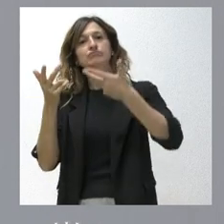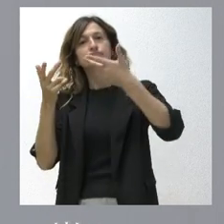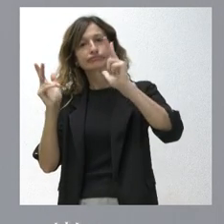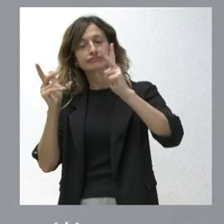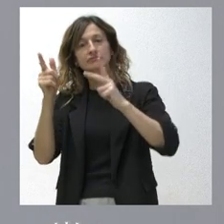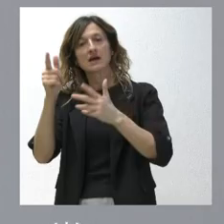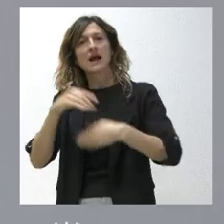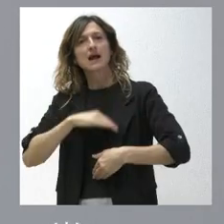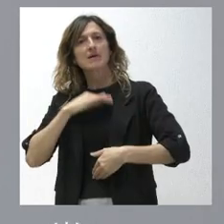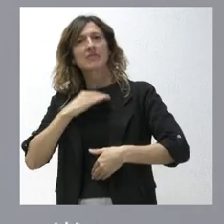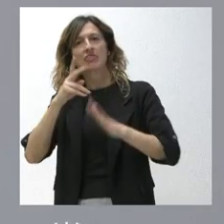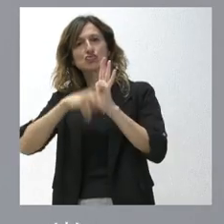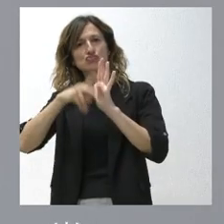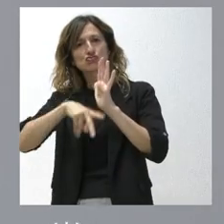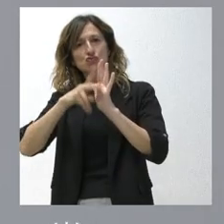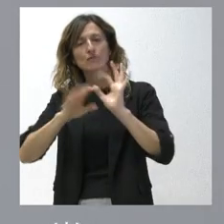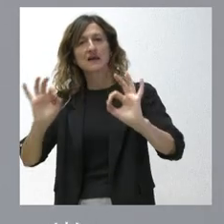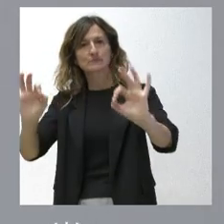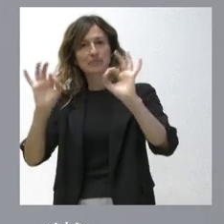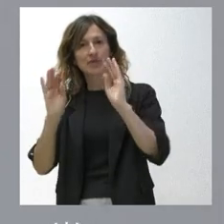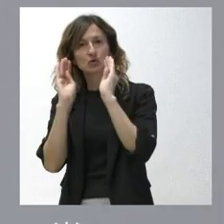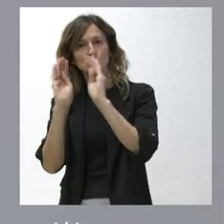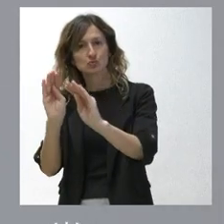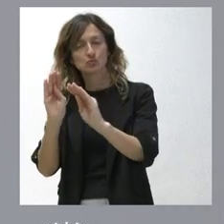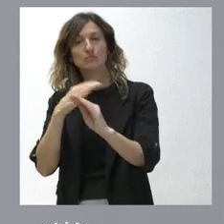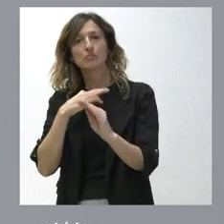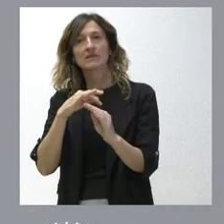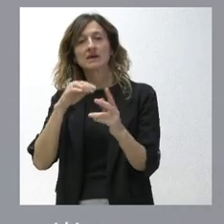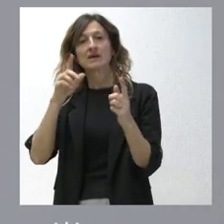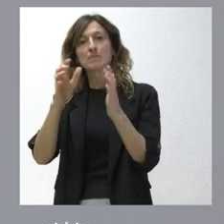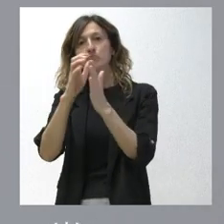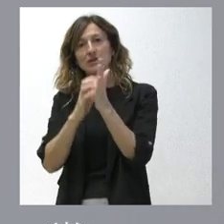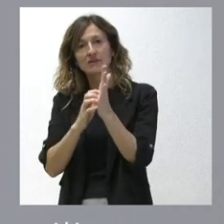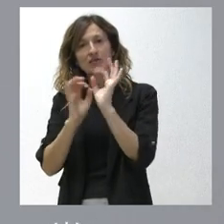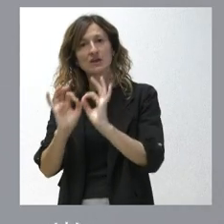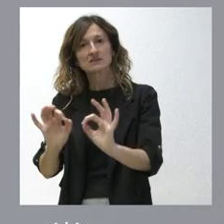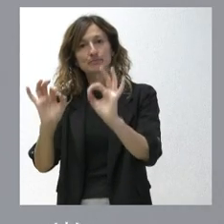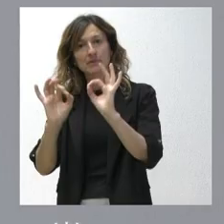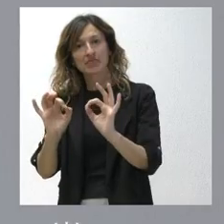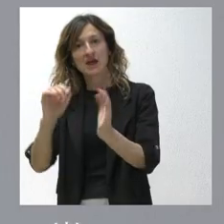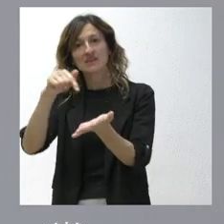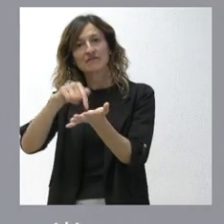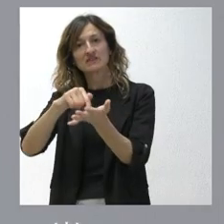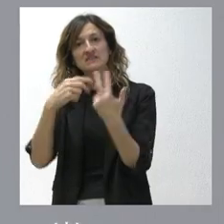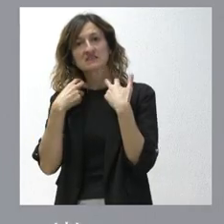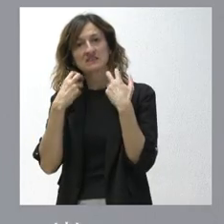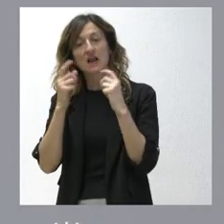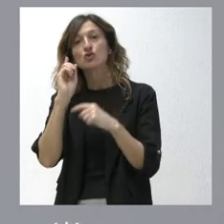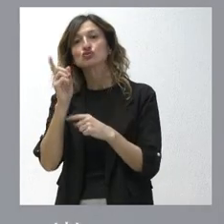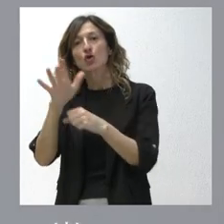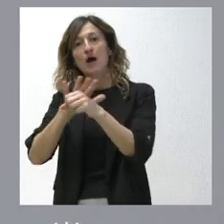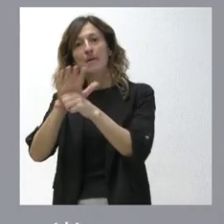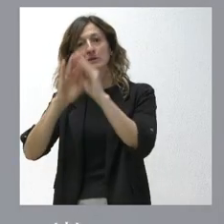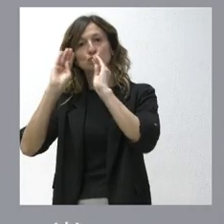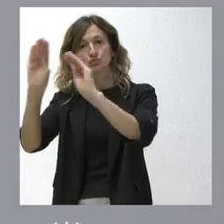autónomas tener una capacidad normativa específica que permita algún tipo de bonificación y beneficio fiscal solo para el ámbito de estas